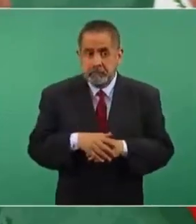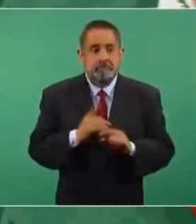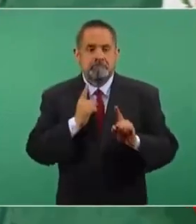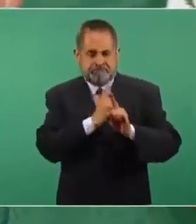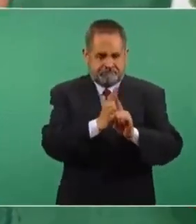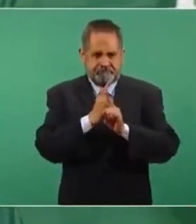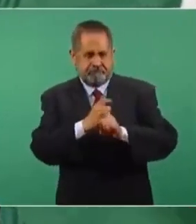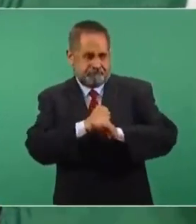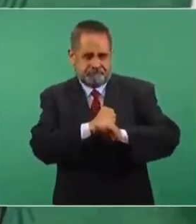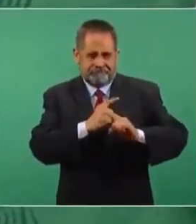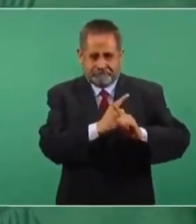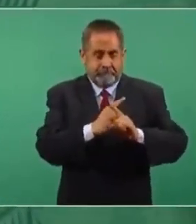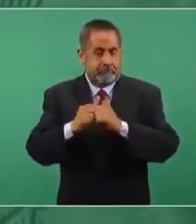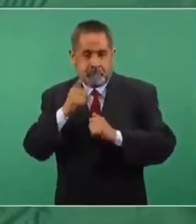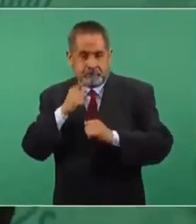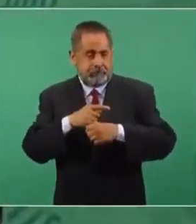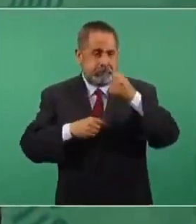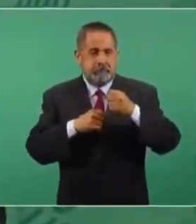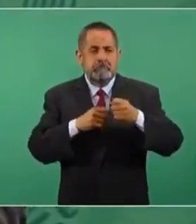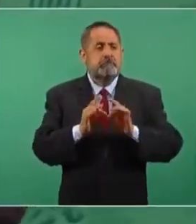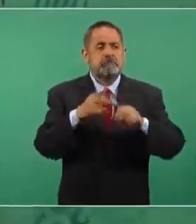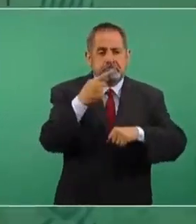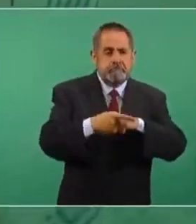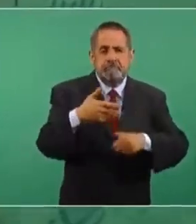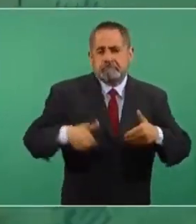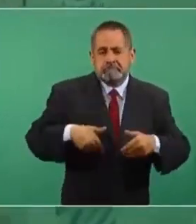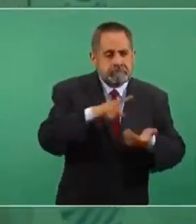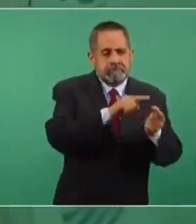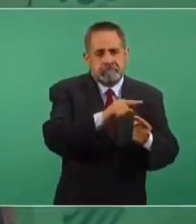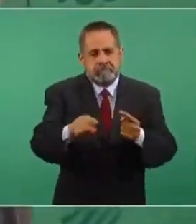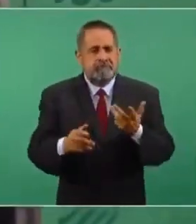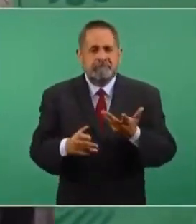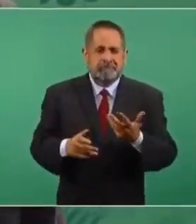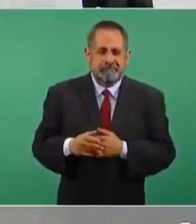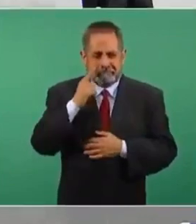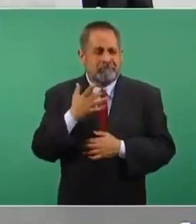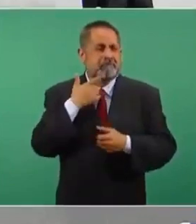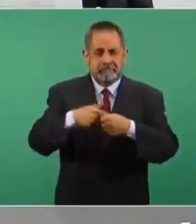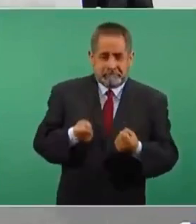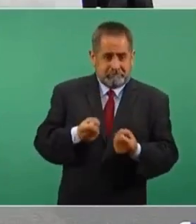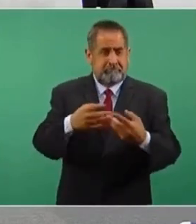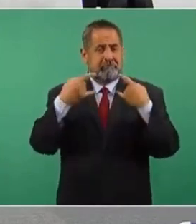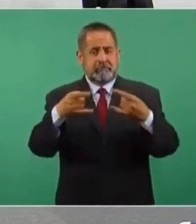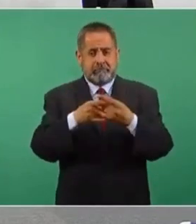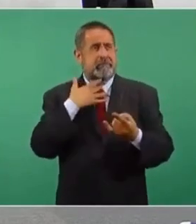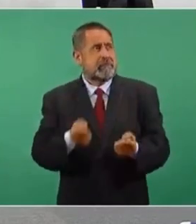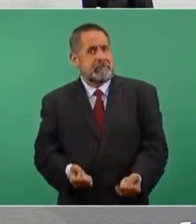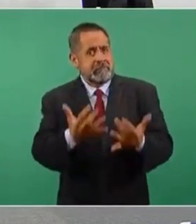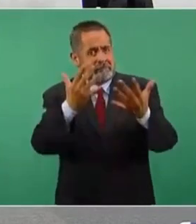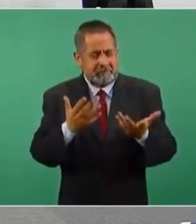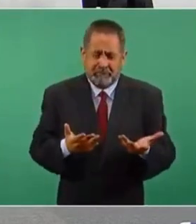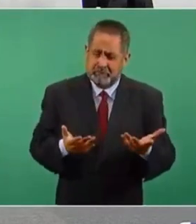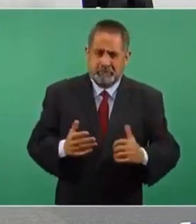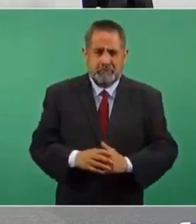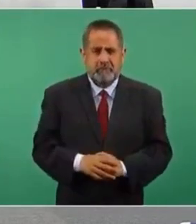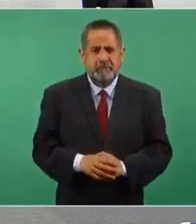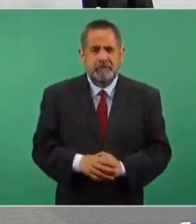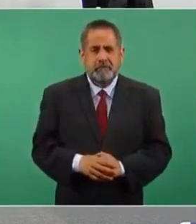cuerpo a cuerpo, con daños mayores y llegarle con esa gasolina a la puerta del palacio